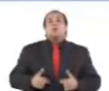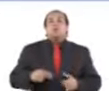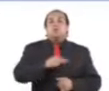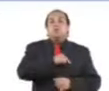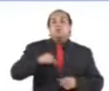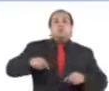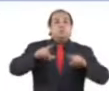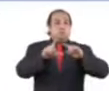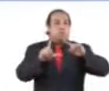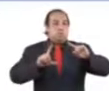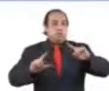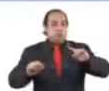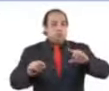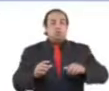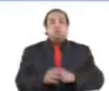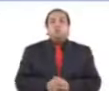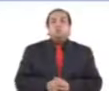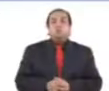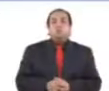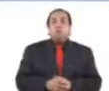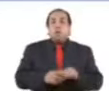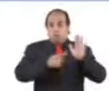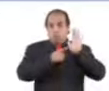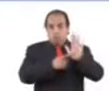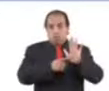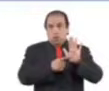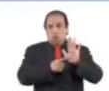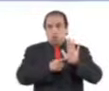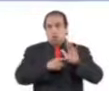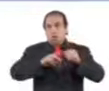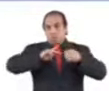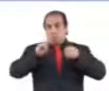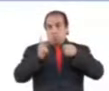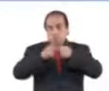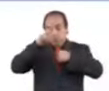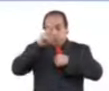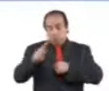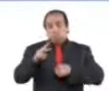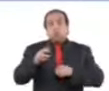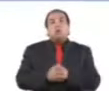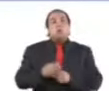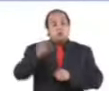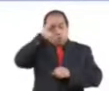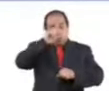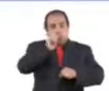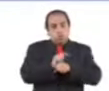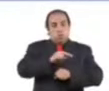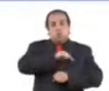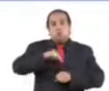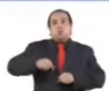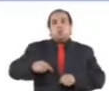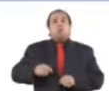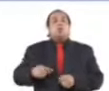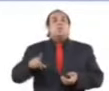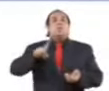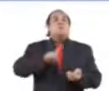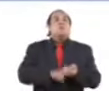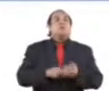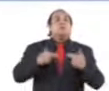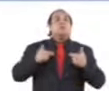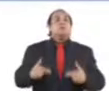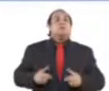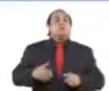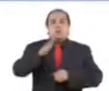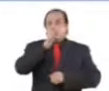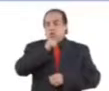nuestra nación, a demostrarnos como país y cultura nuestra propia humanidad. No